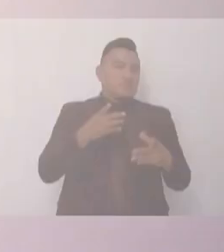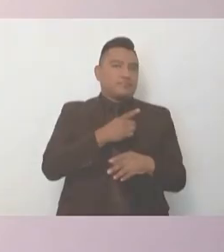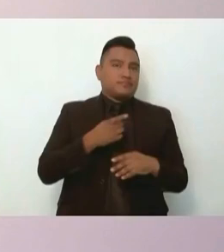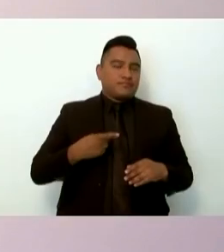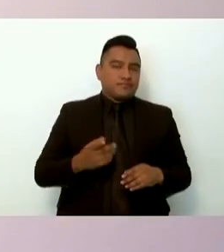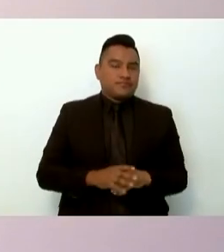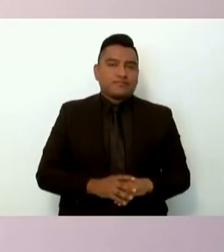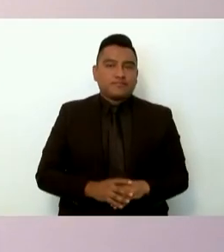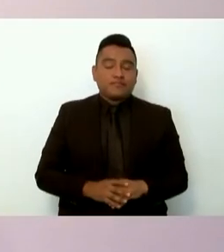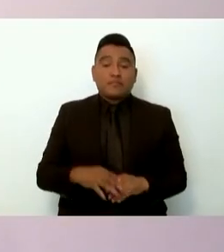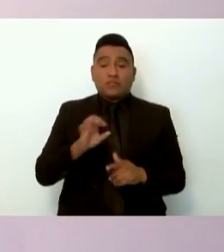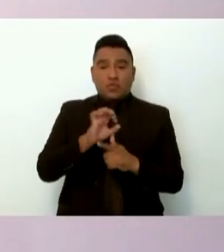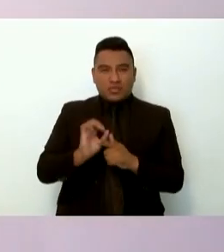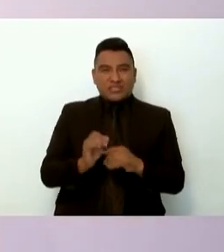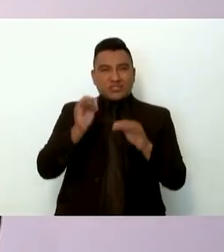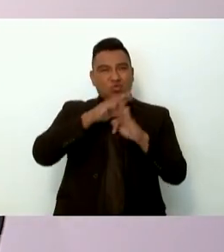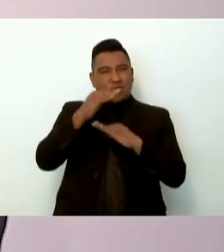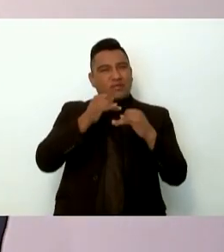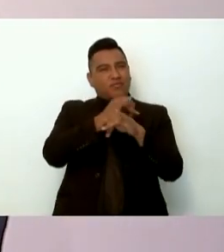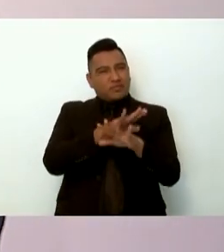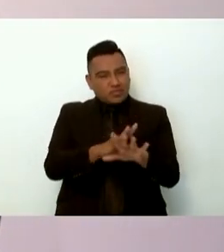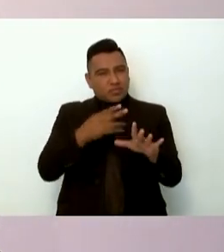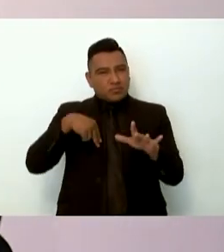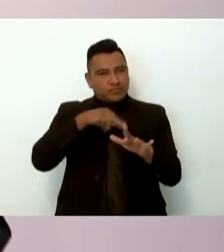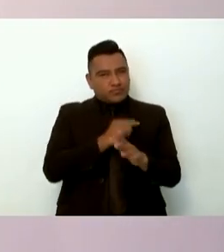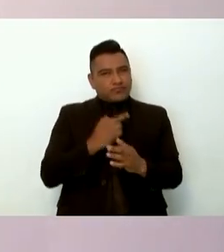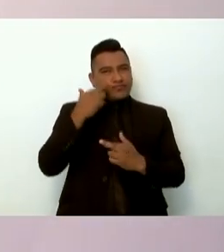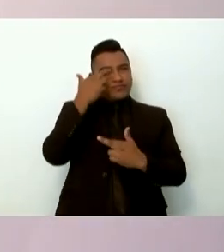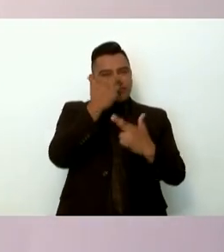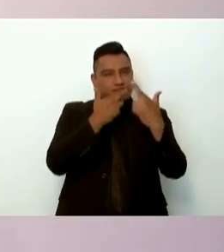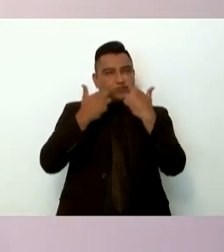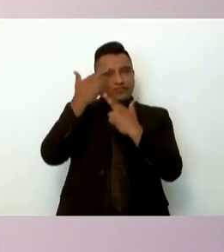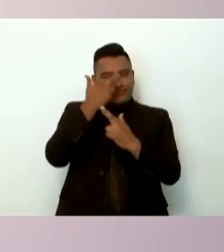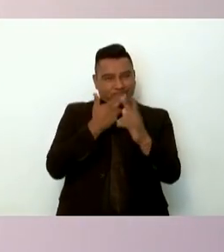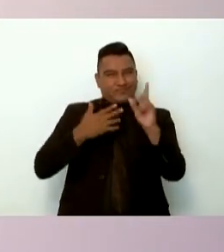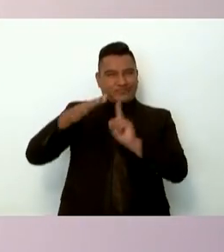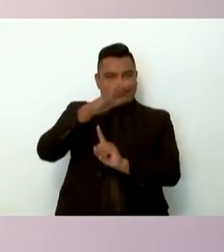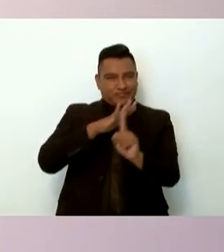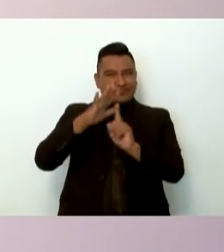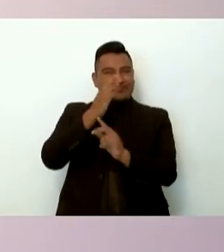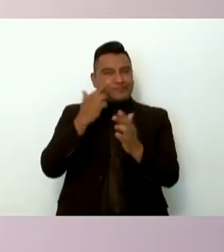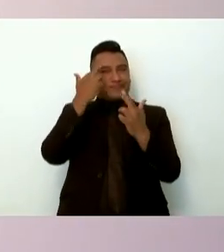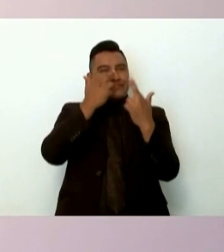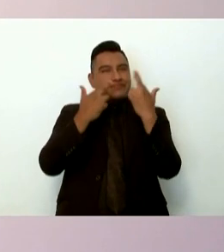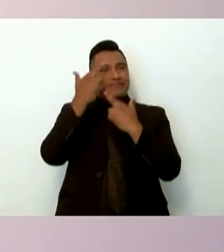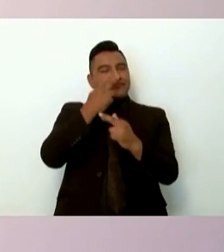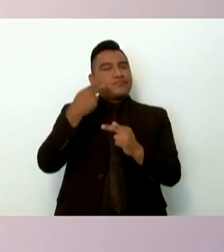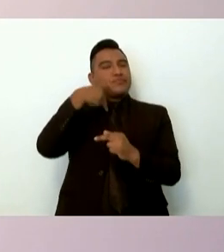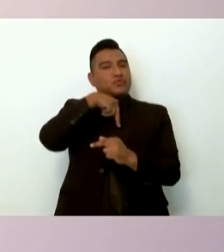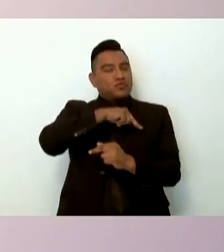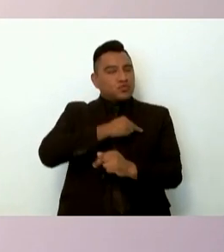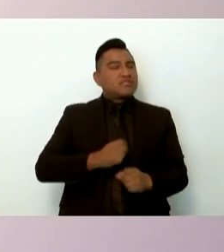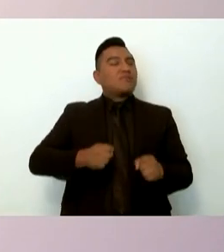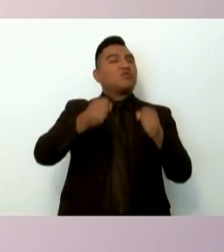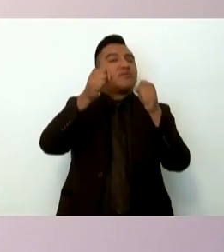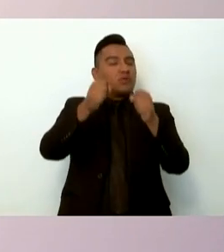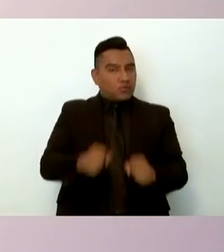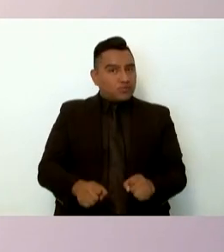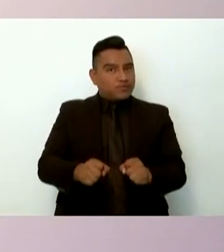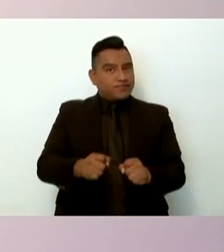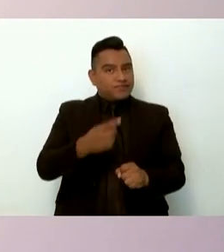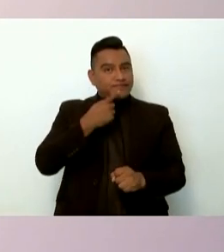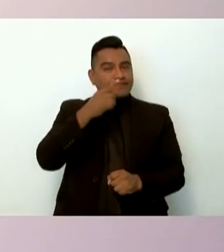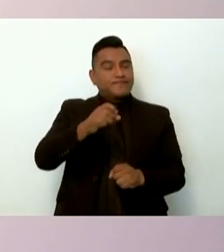Del análisis de esta información y de este contexto, podemos afirmar que en ningún